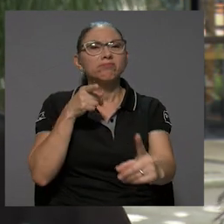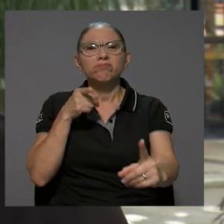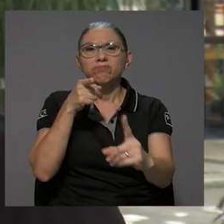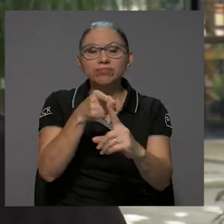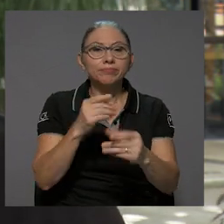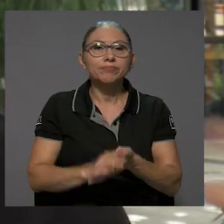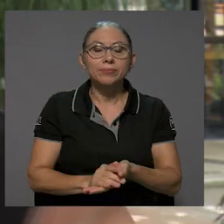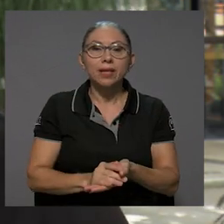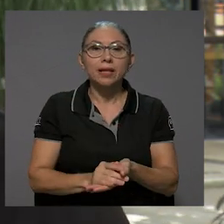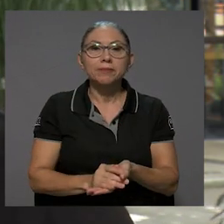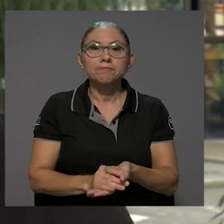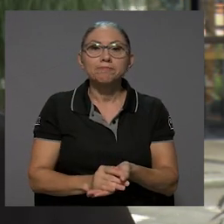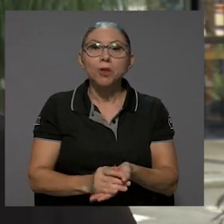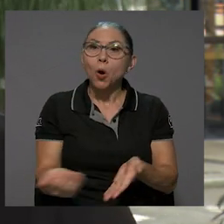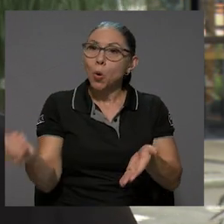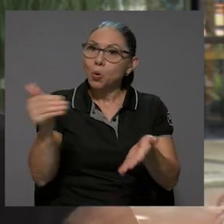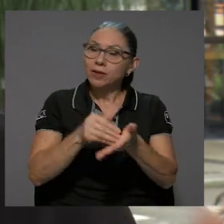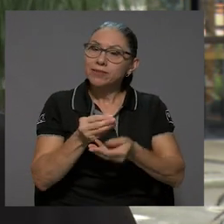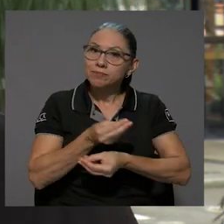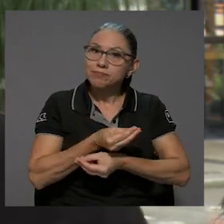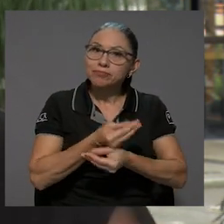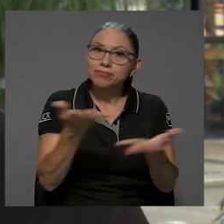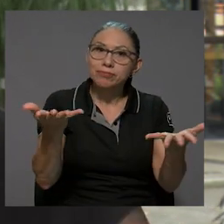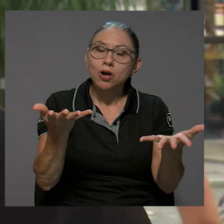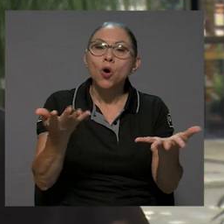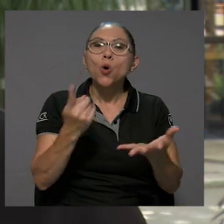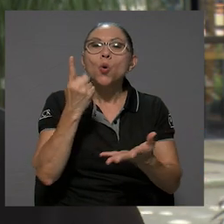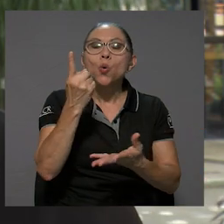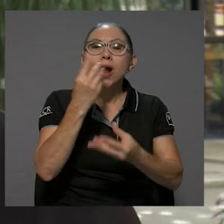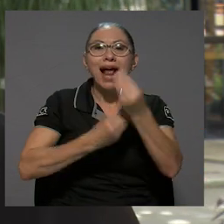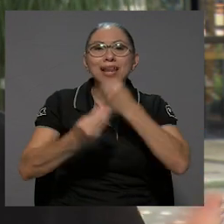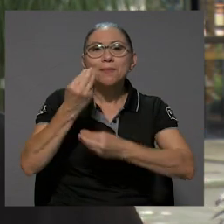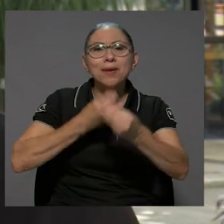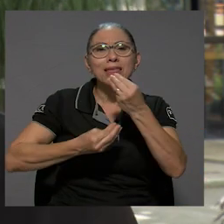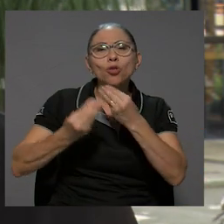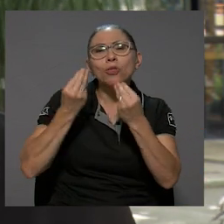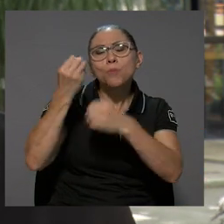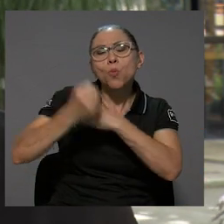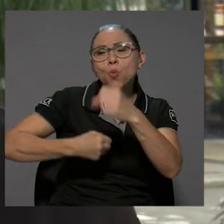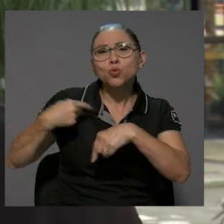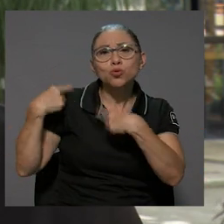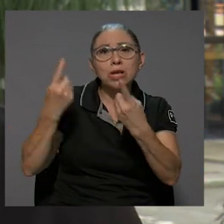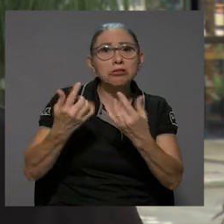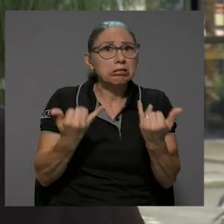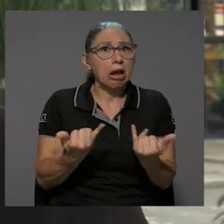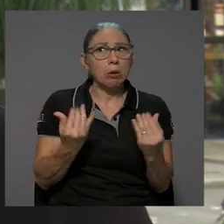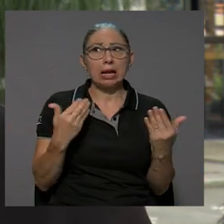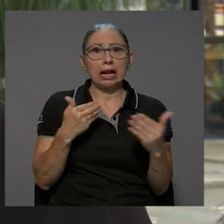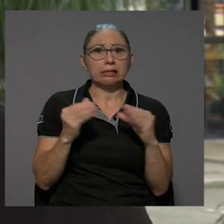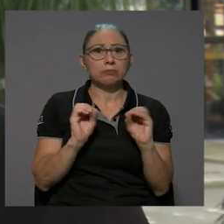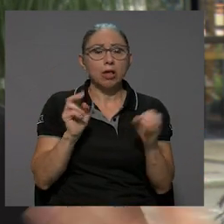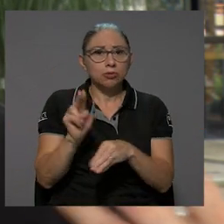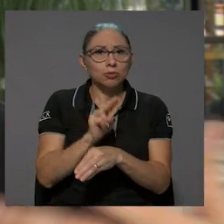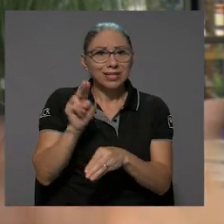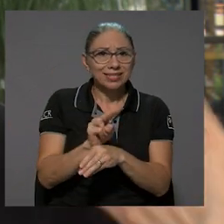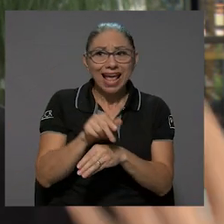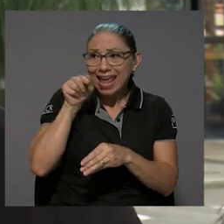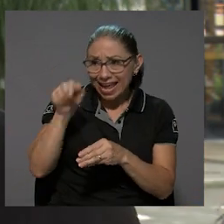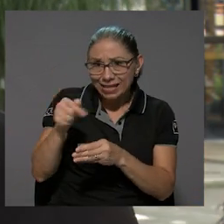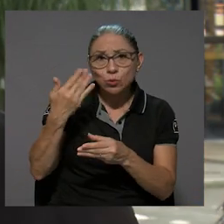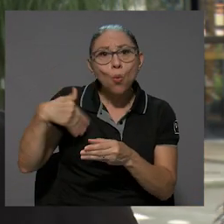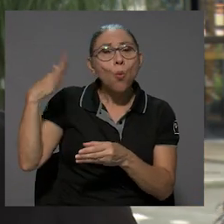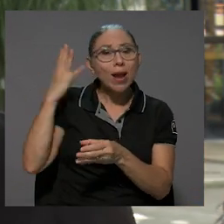busca rescatar un alimento ancestral subutilizado, que era parte de